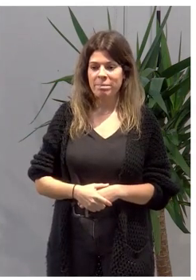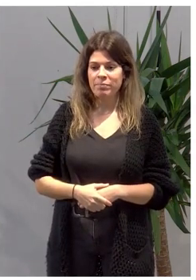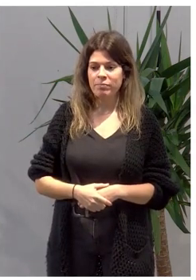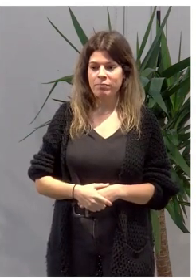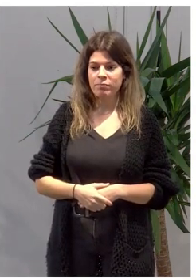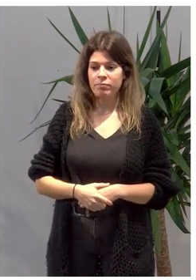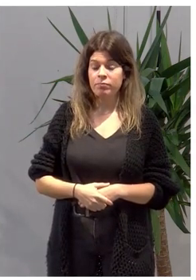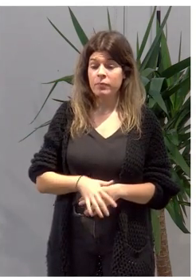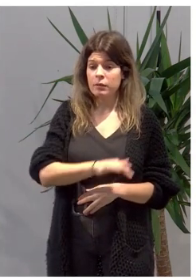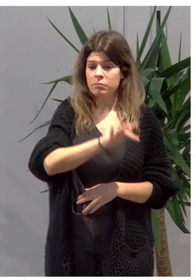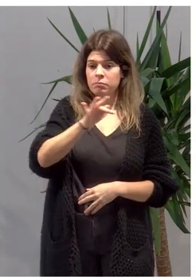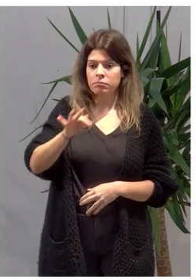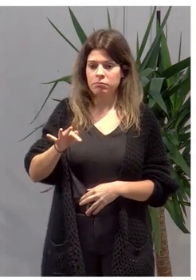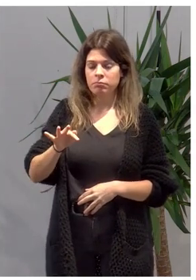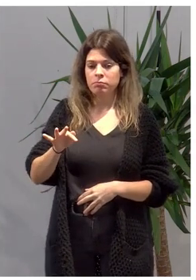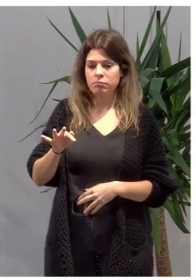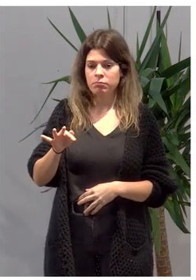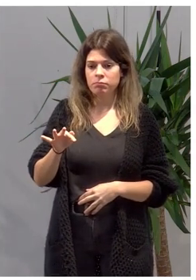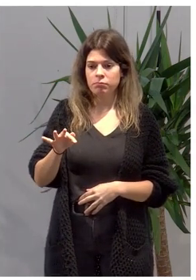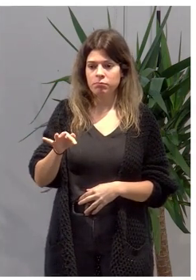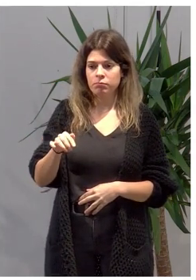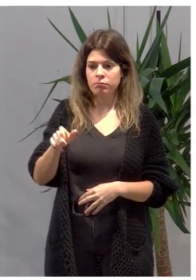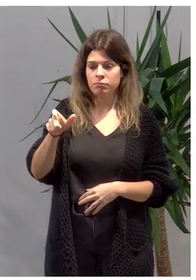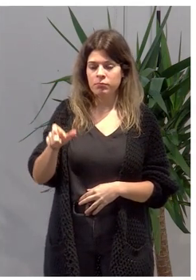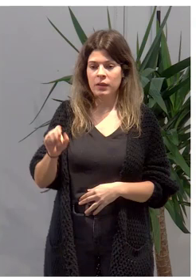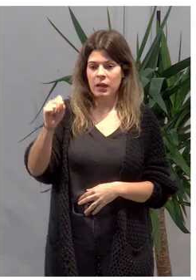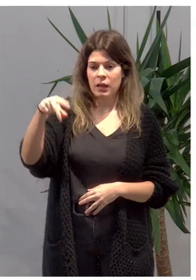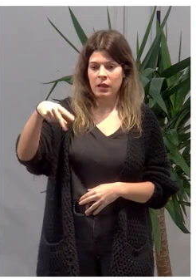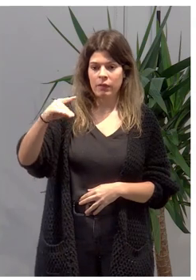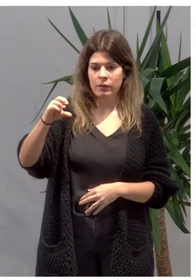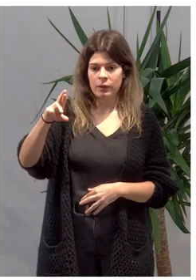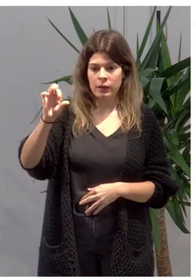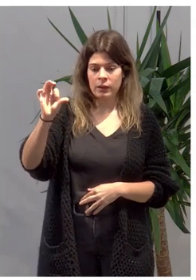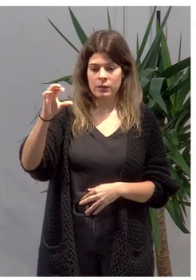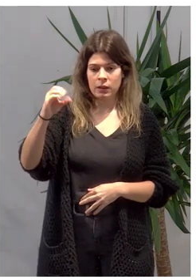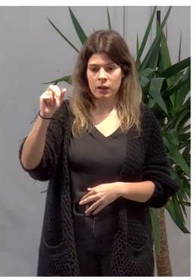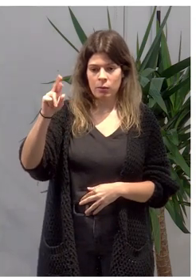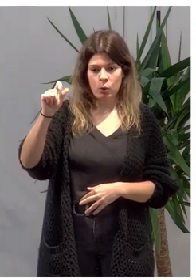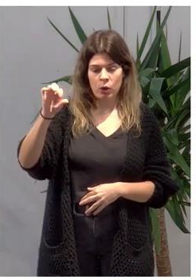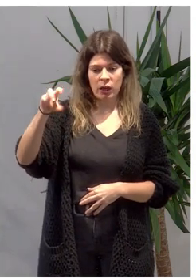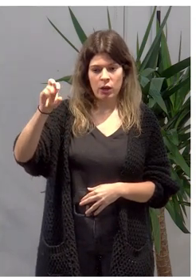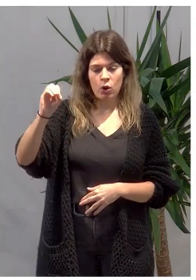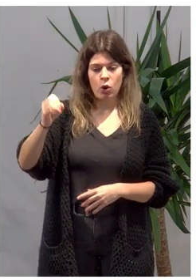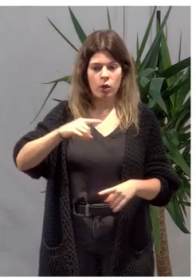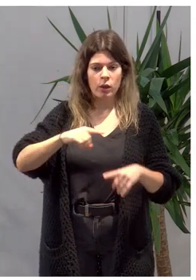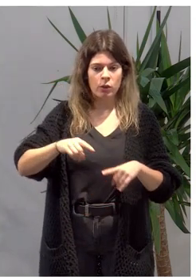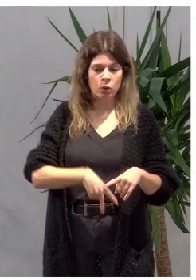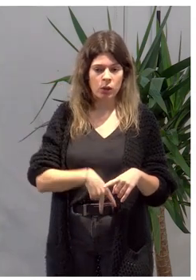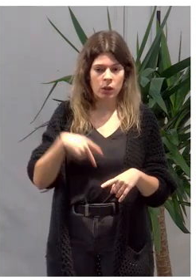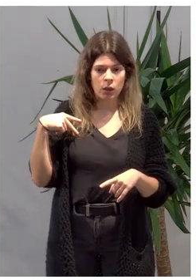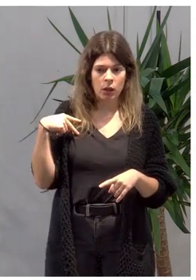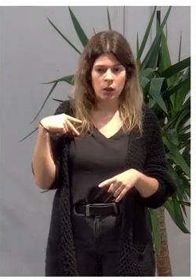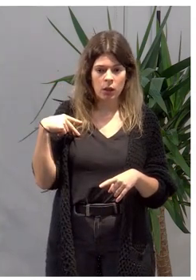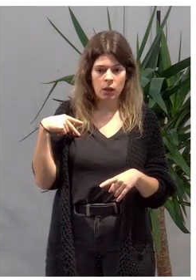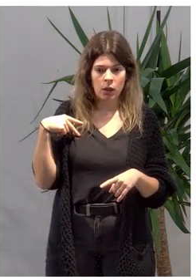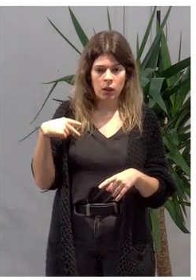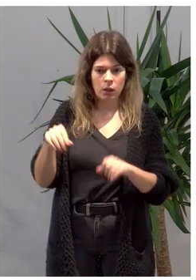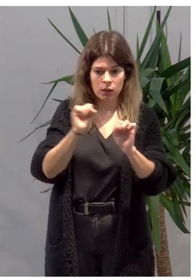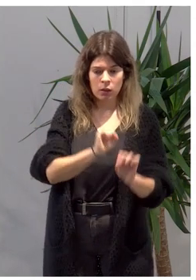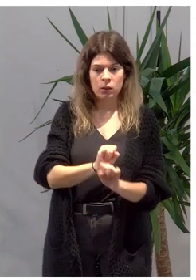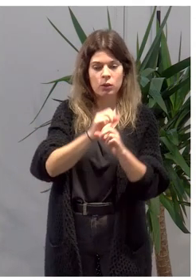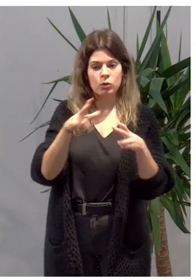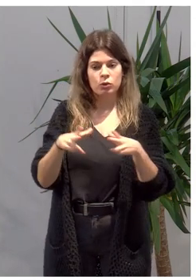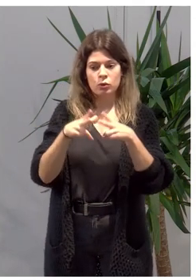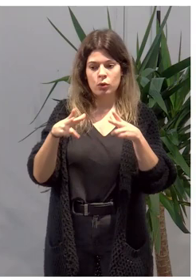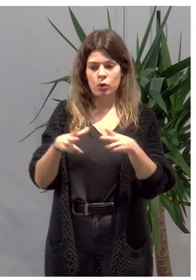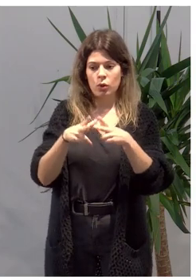Y a continuación voy a dar paso a Andrés Carbonero, director general de protección social